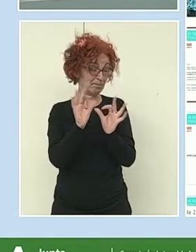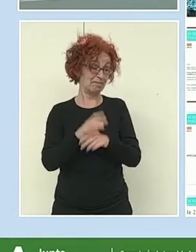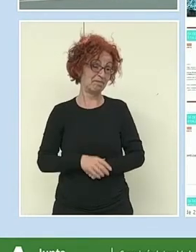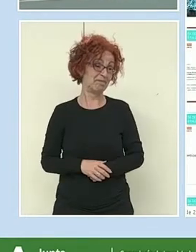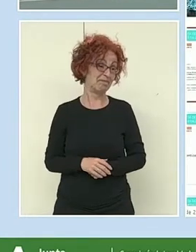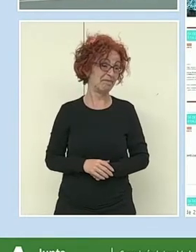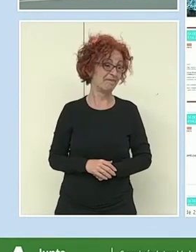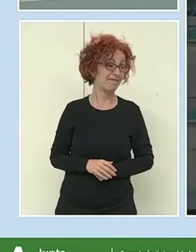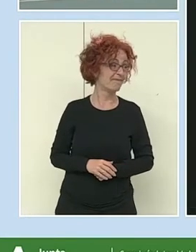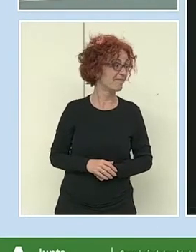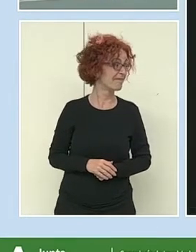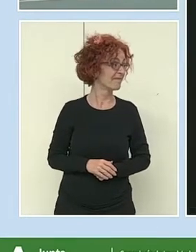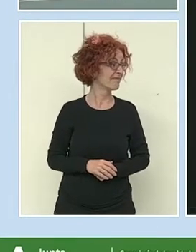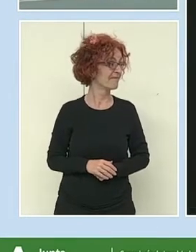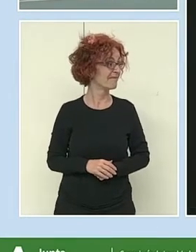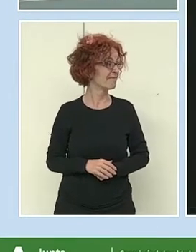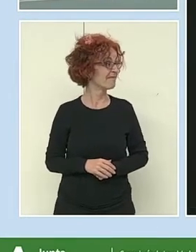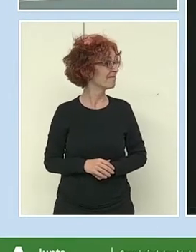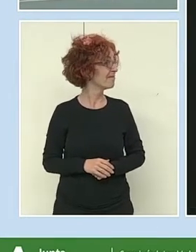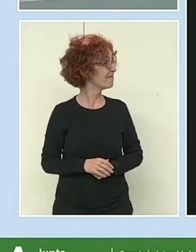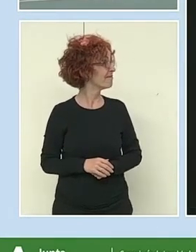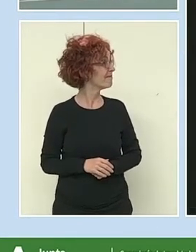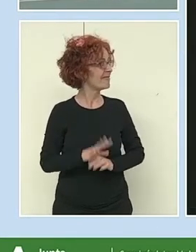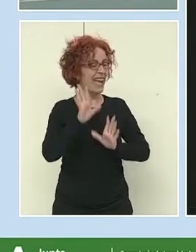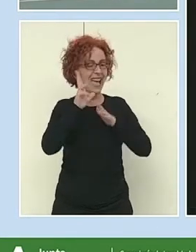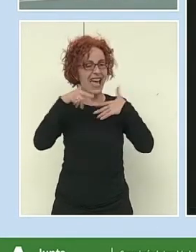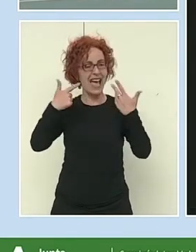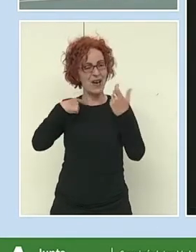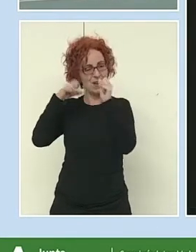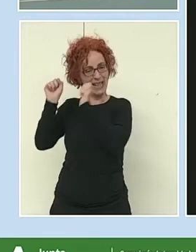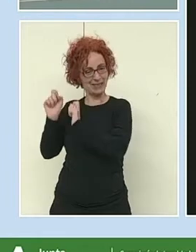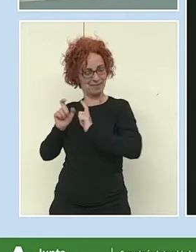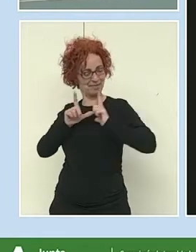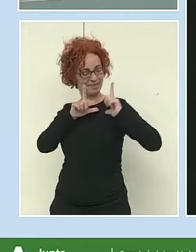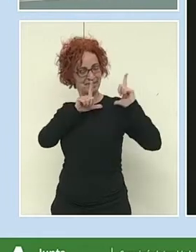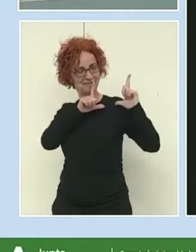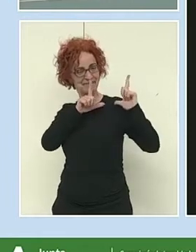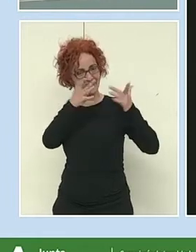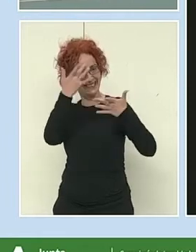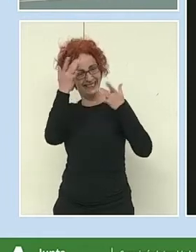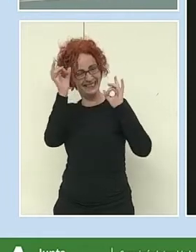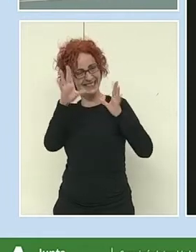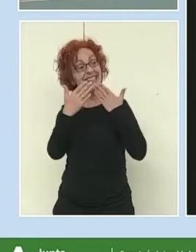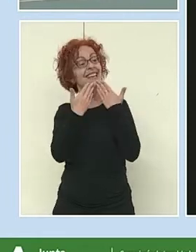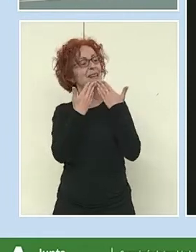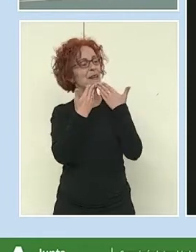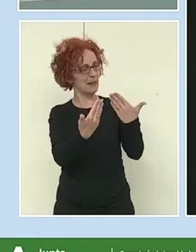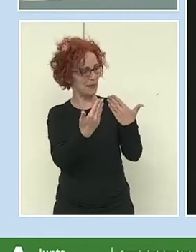Si quiere decir... Ahí está, ahí. Muchas gracias.